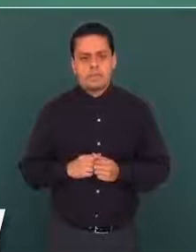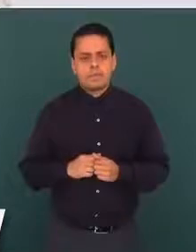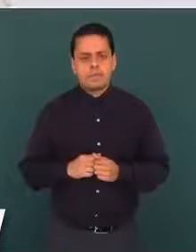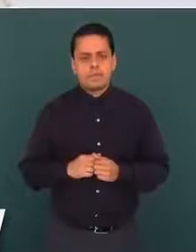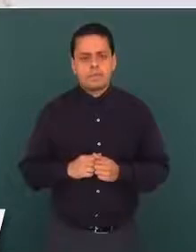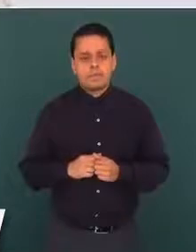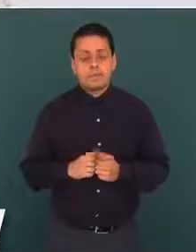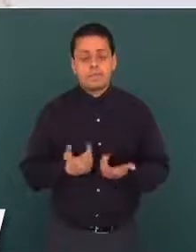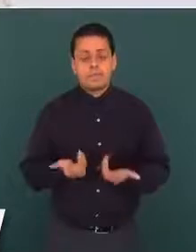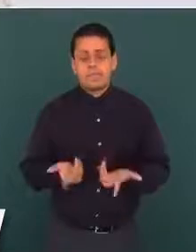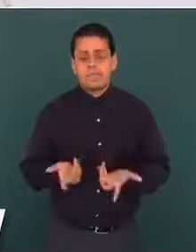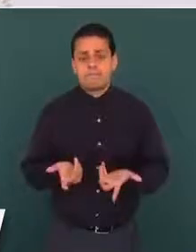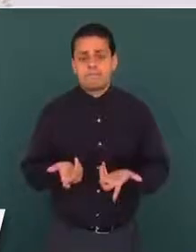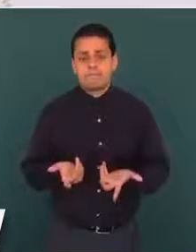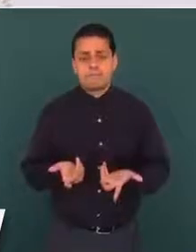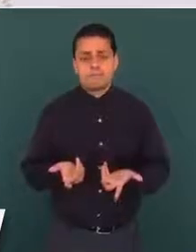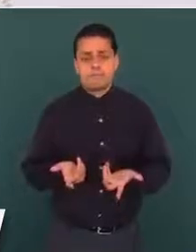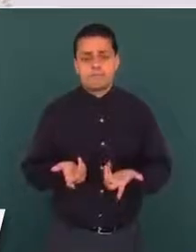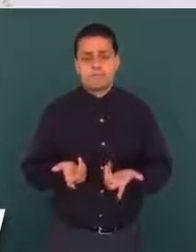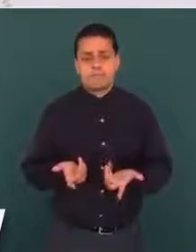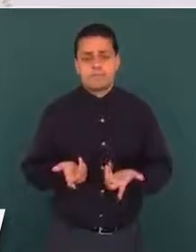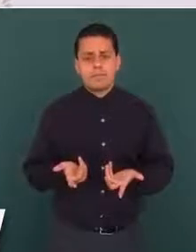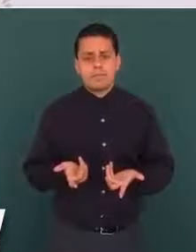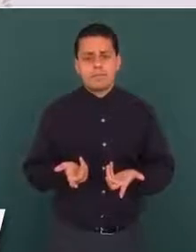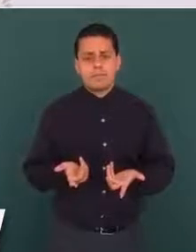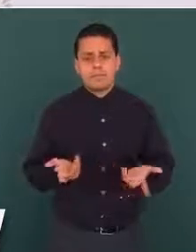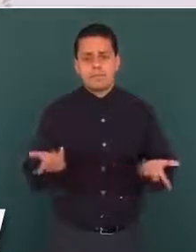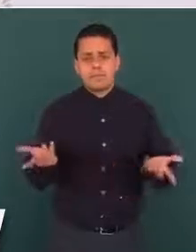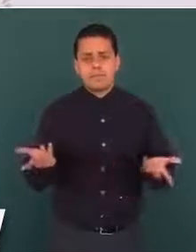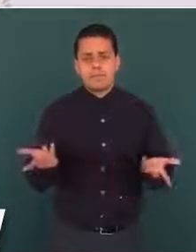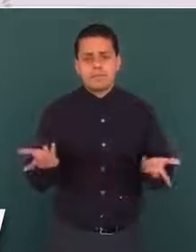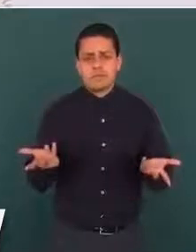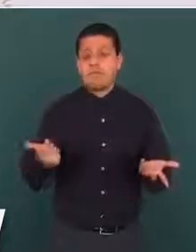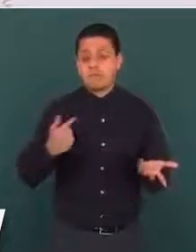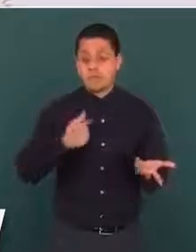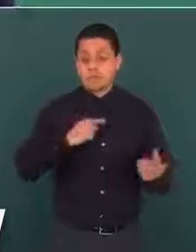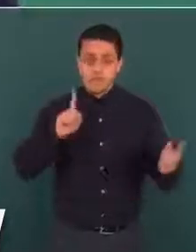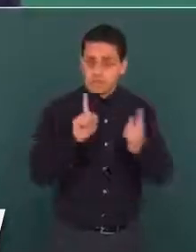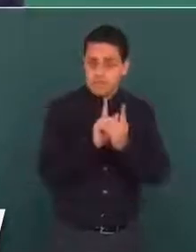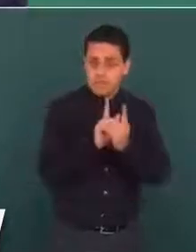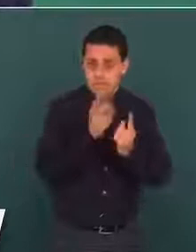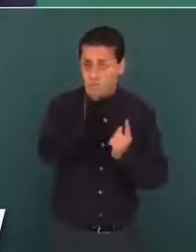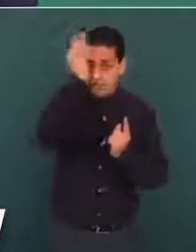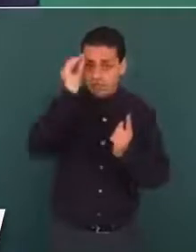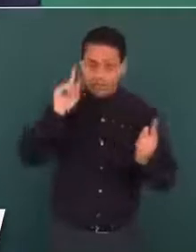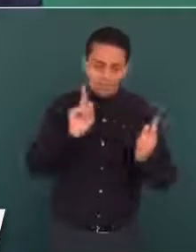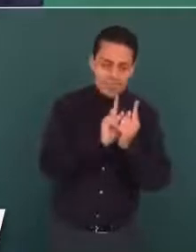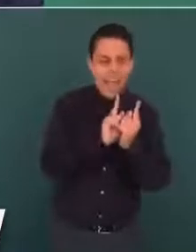Entonces, si yo me hubiese reunido con Peña Nieto,